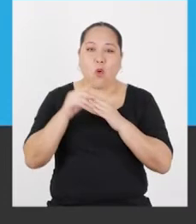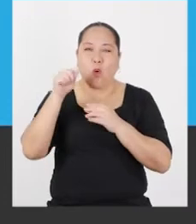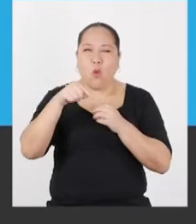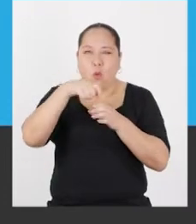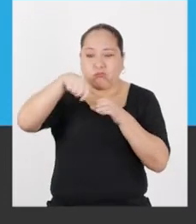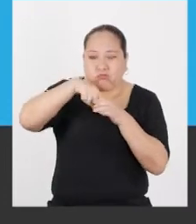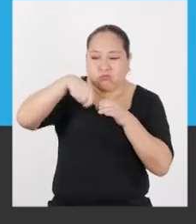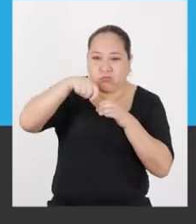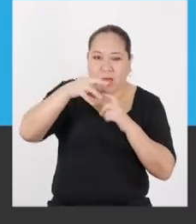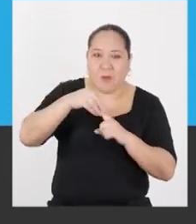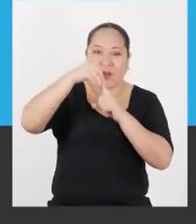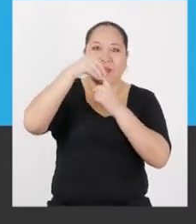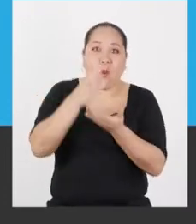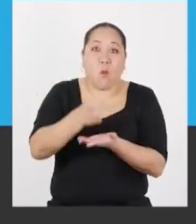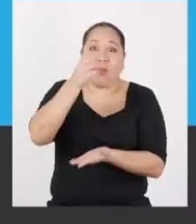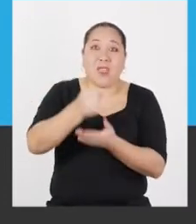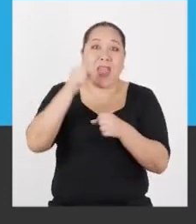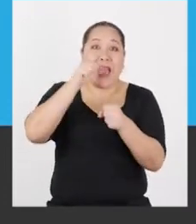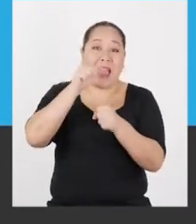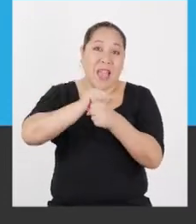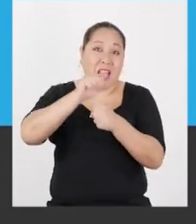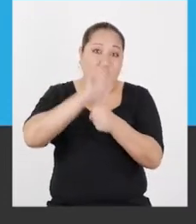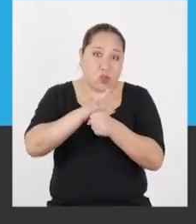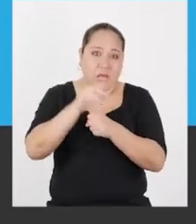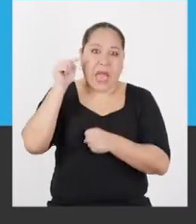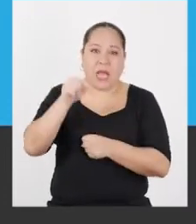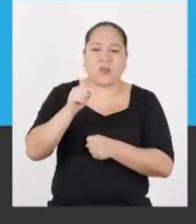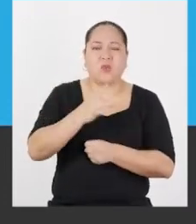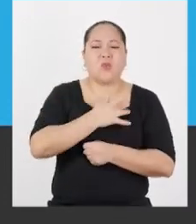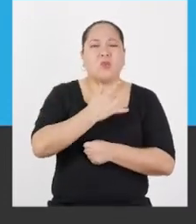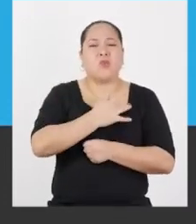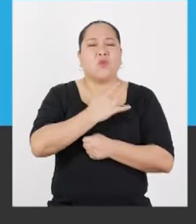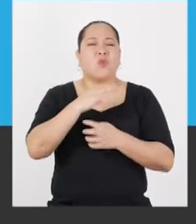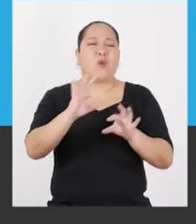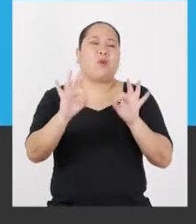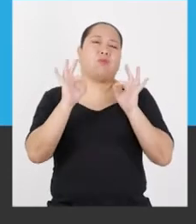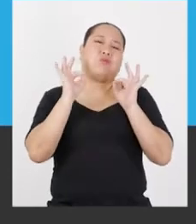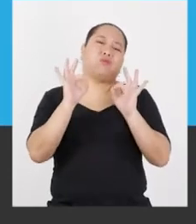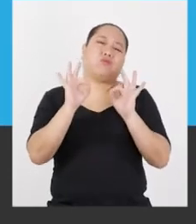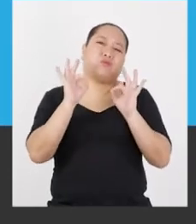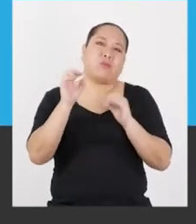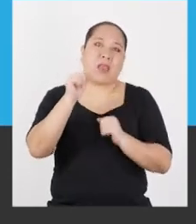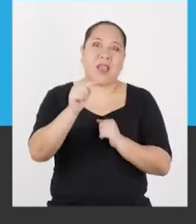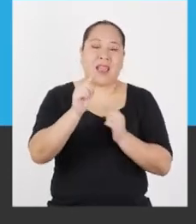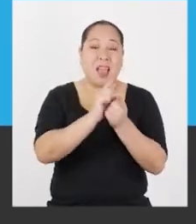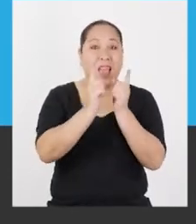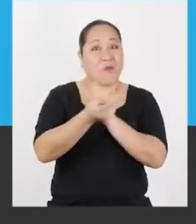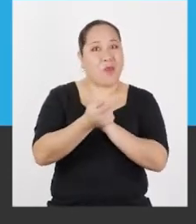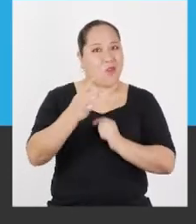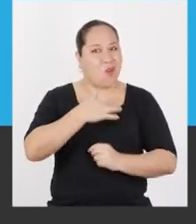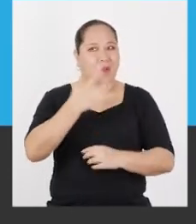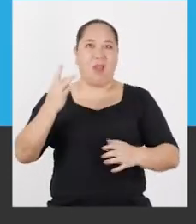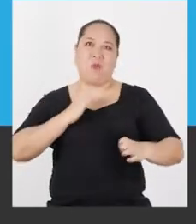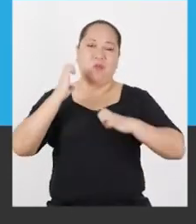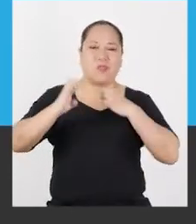especial. Y lo venden en botella de gaseosa. Me dijo que eso te hace sentir bien. Que a él le cambiado el estado de